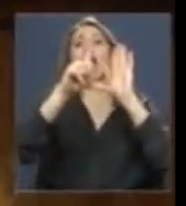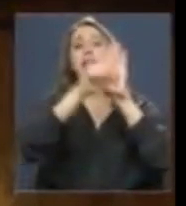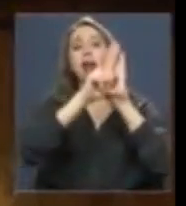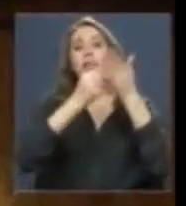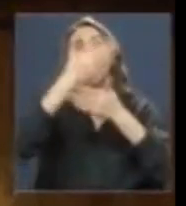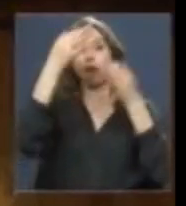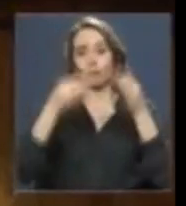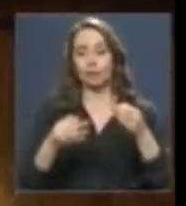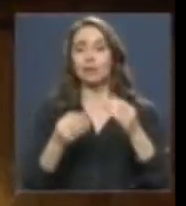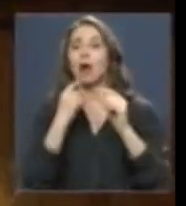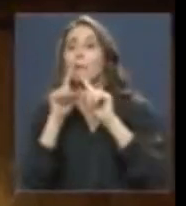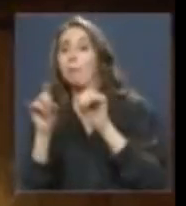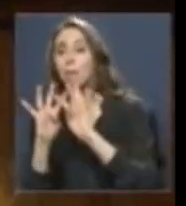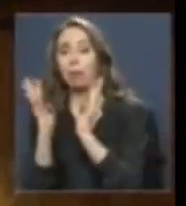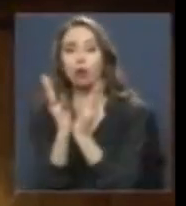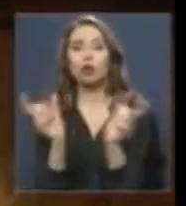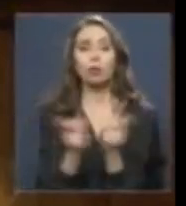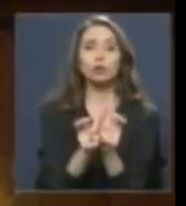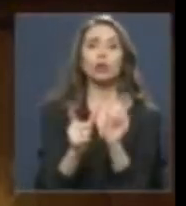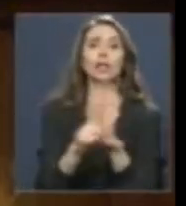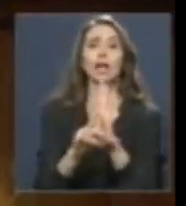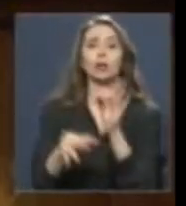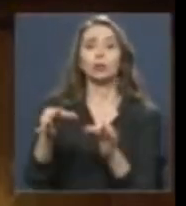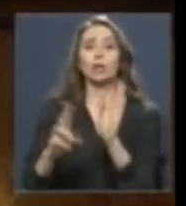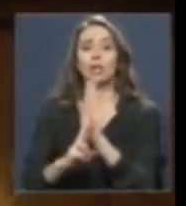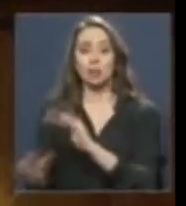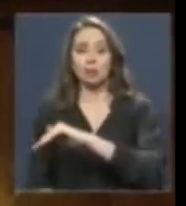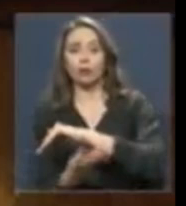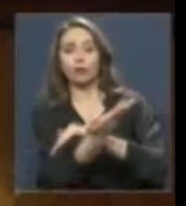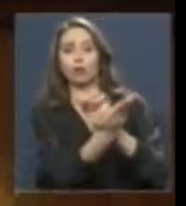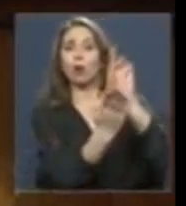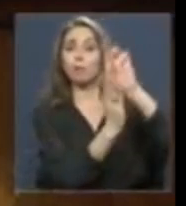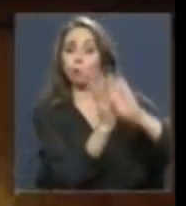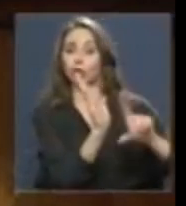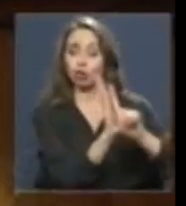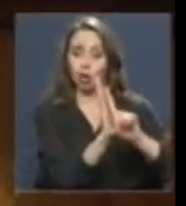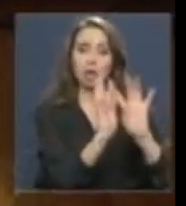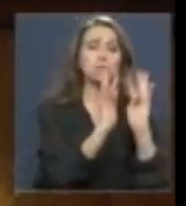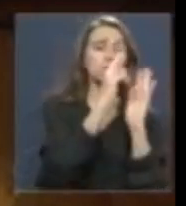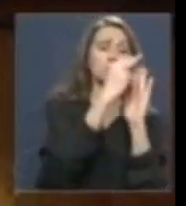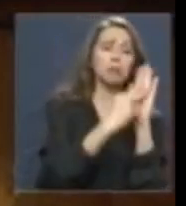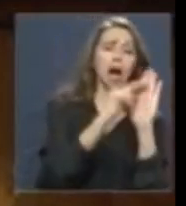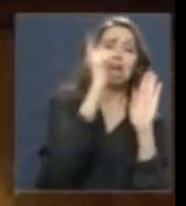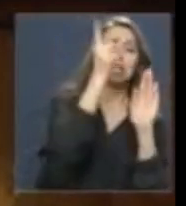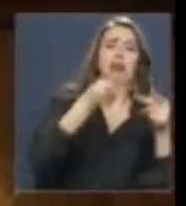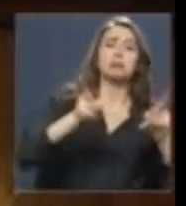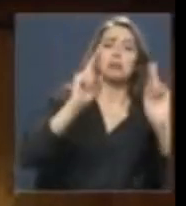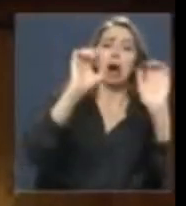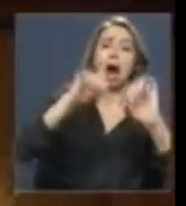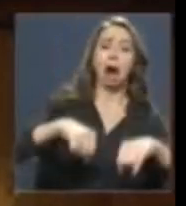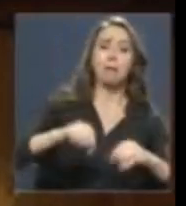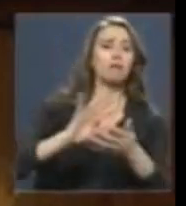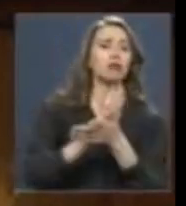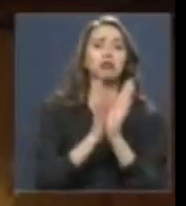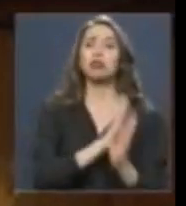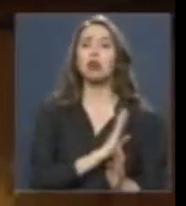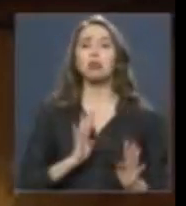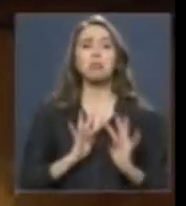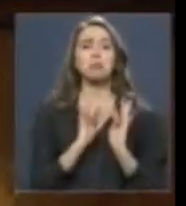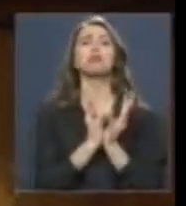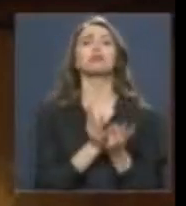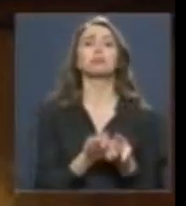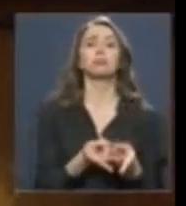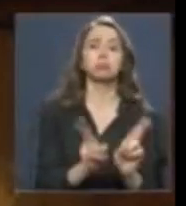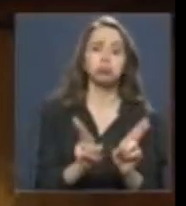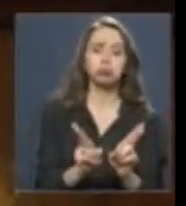sometido a la consideración de la Comisión de Constitución, Legislación, Justicia y Reglamento, el proyecto, en general, fue aprobado por la unanimidad de sus miembros